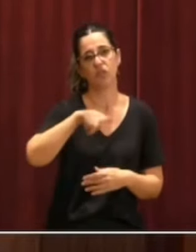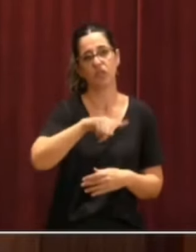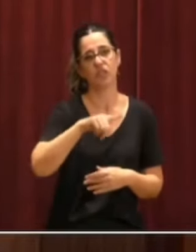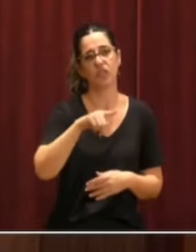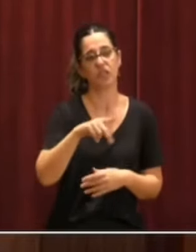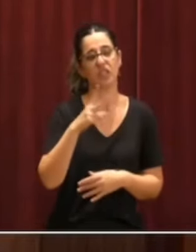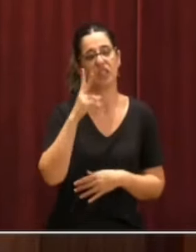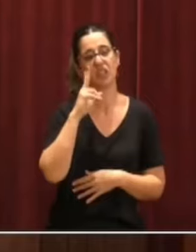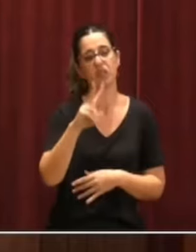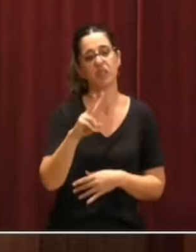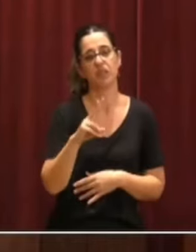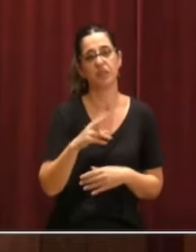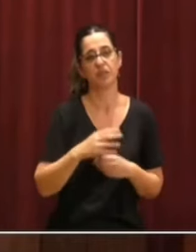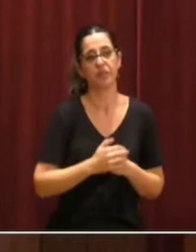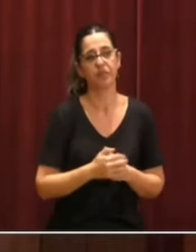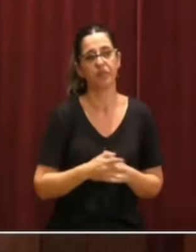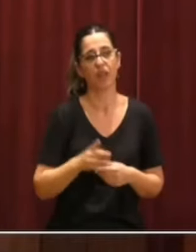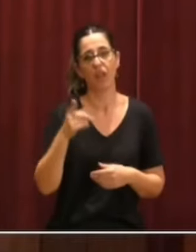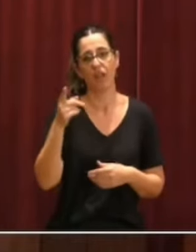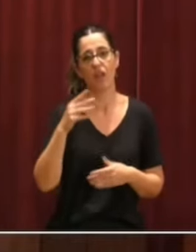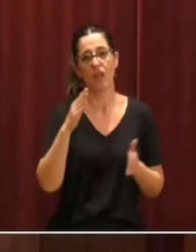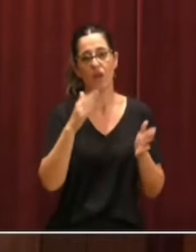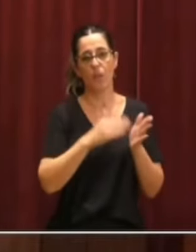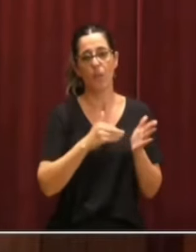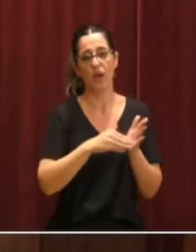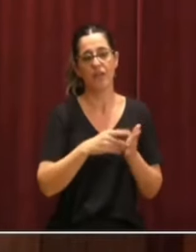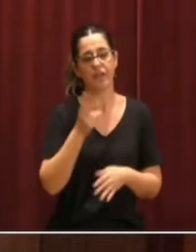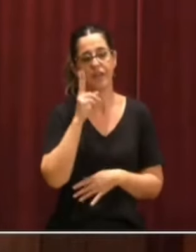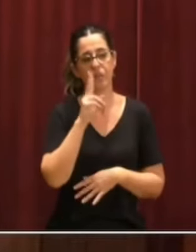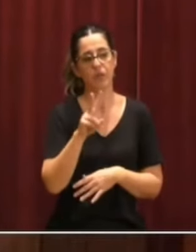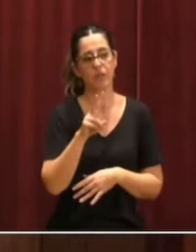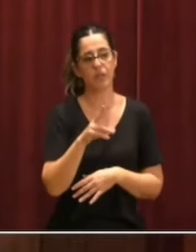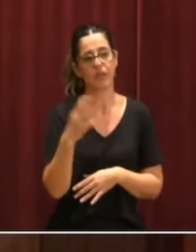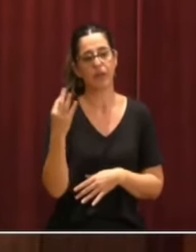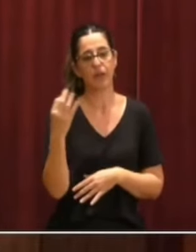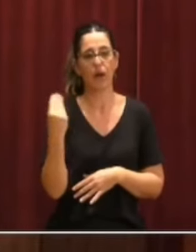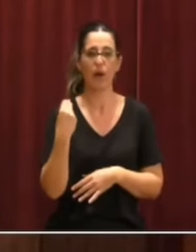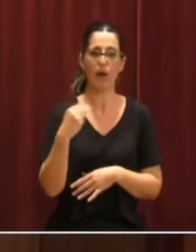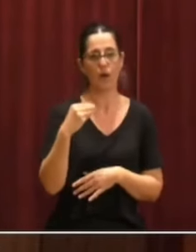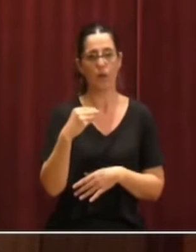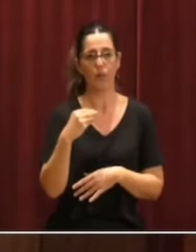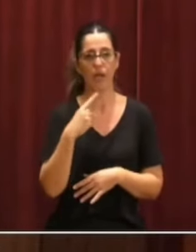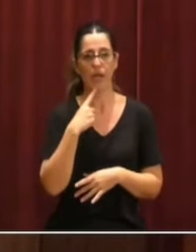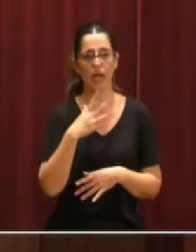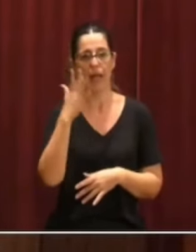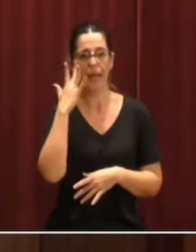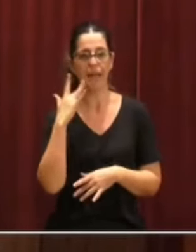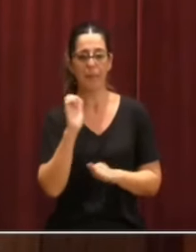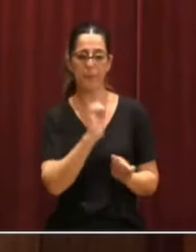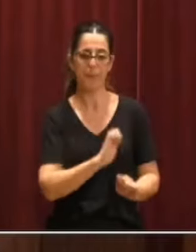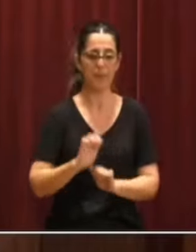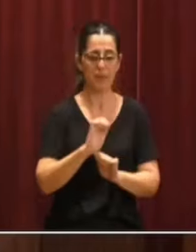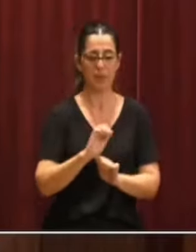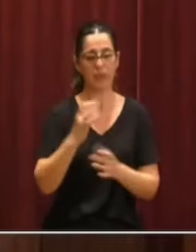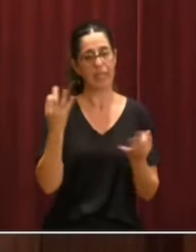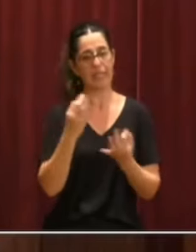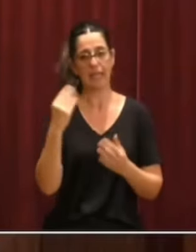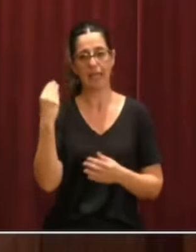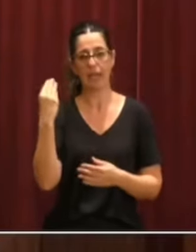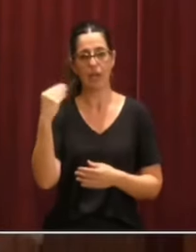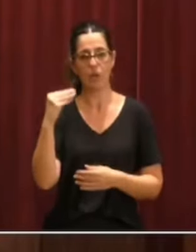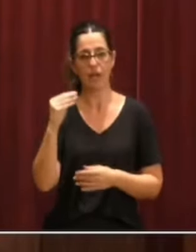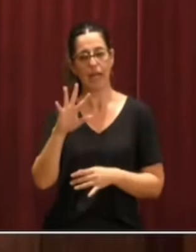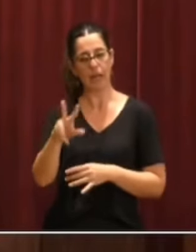sucedido, por desgracia, en Valencia, ya hemos visto qué jóvenes están limpiando barro y qué jóvenes están